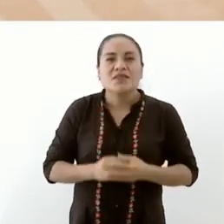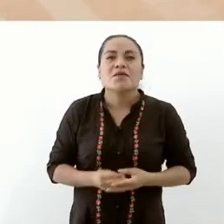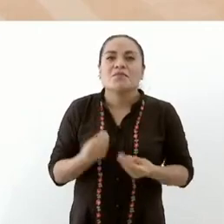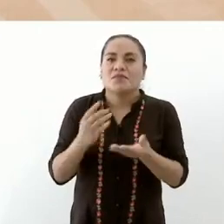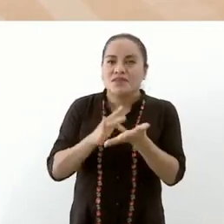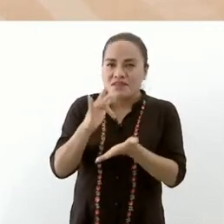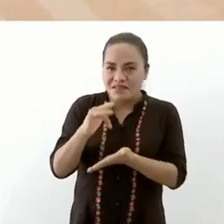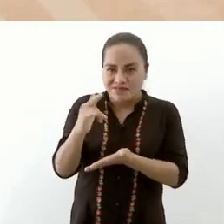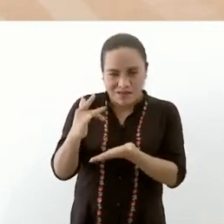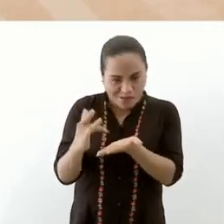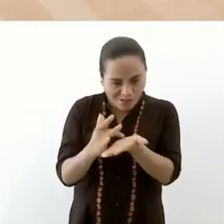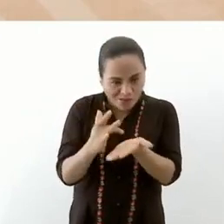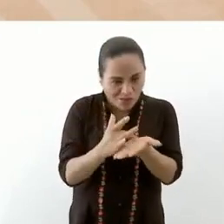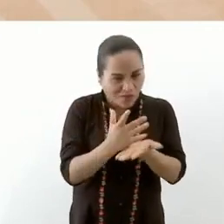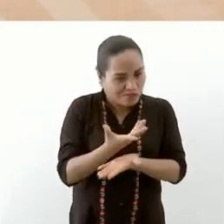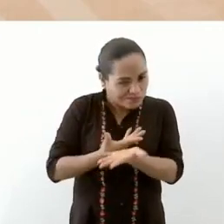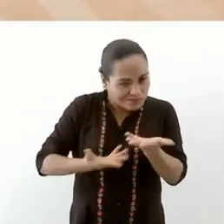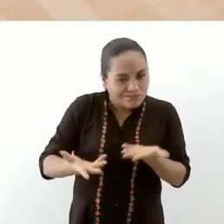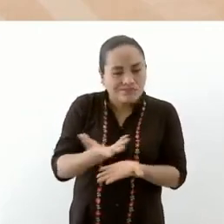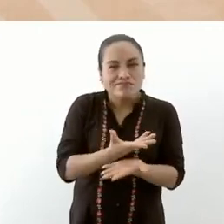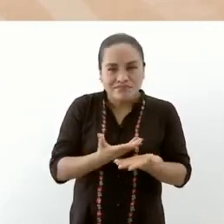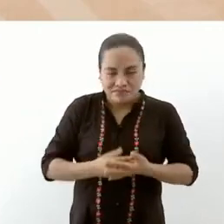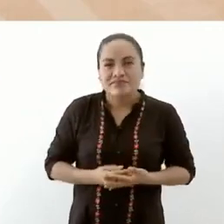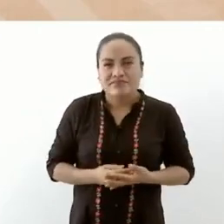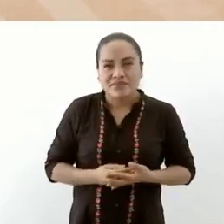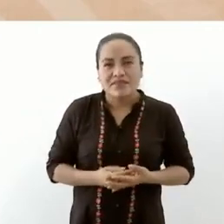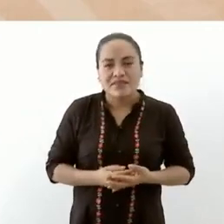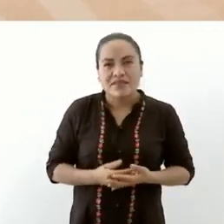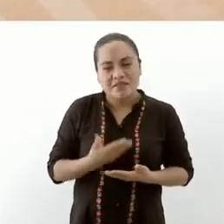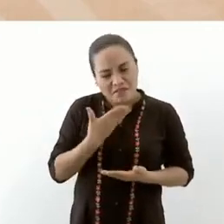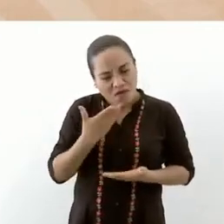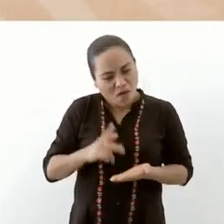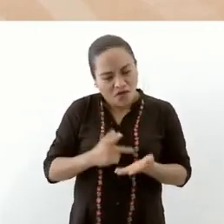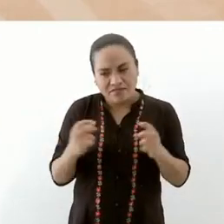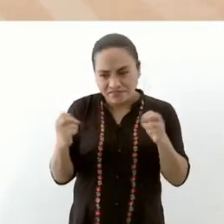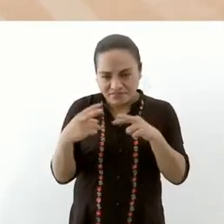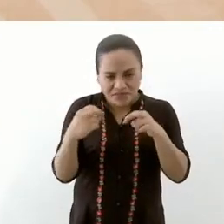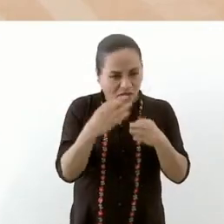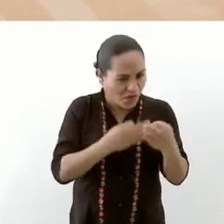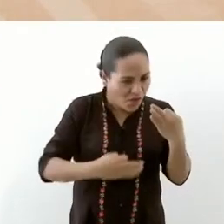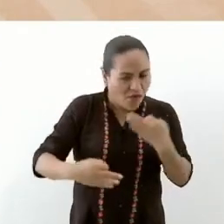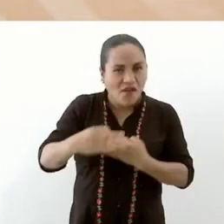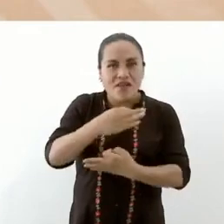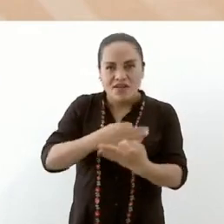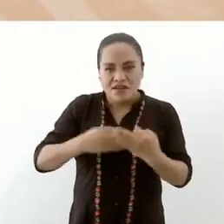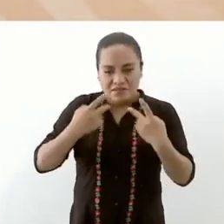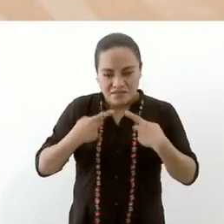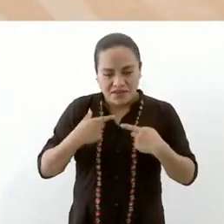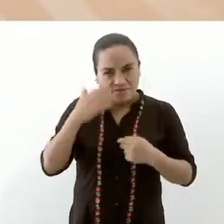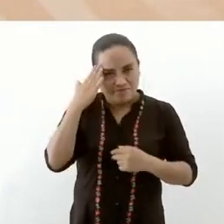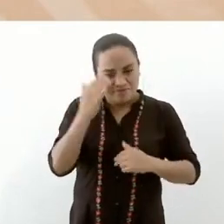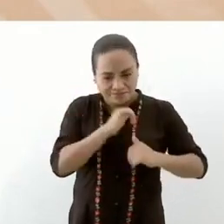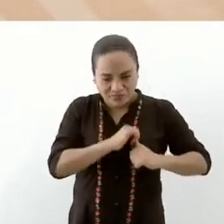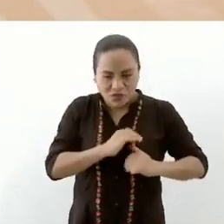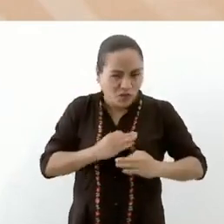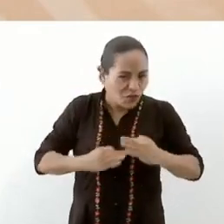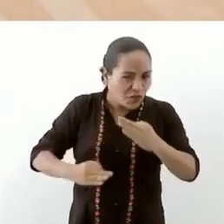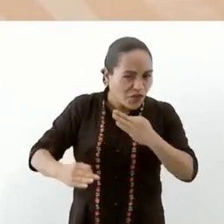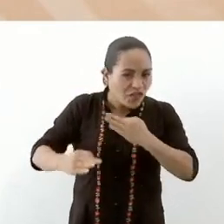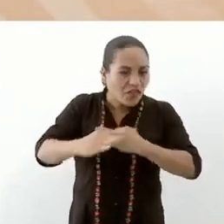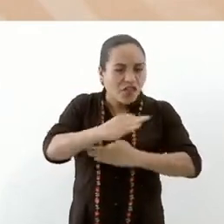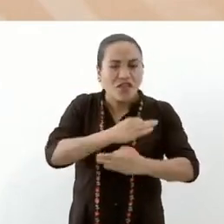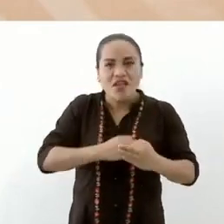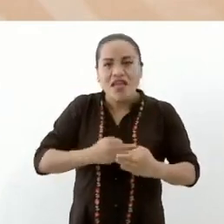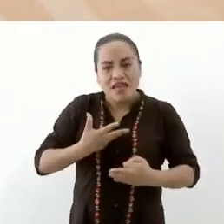y nos vamos a seguir encontrando los servidores públicos todos tienen tarea de